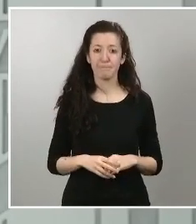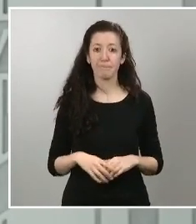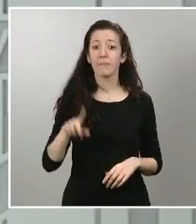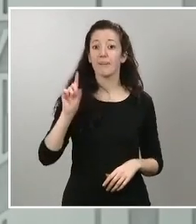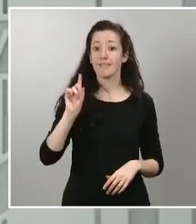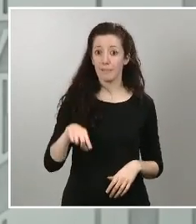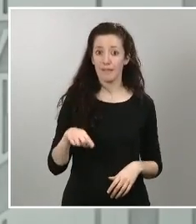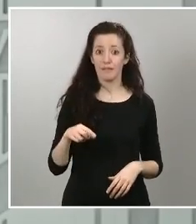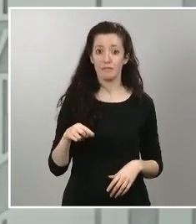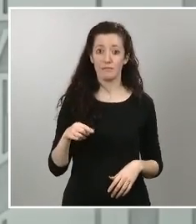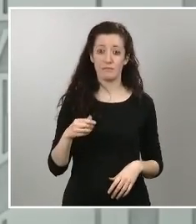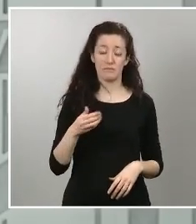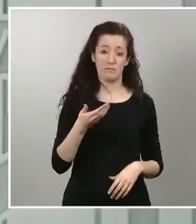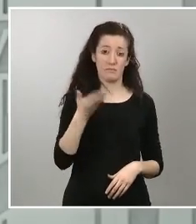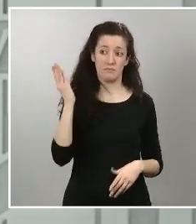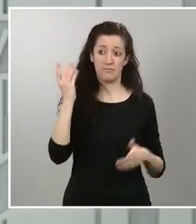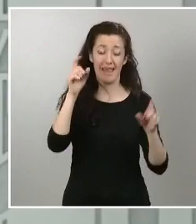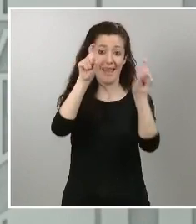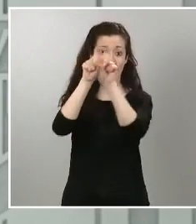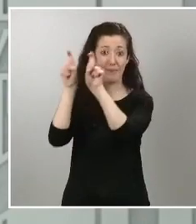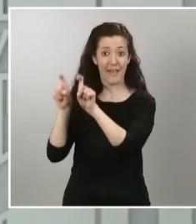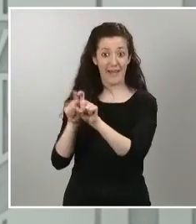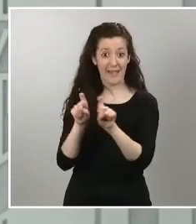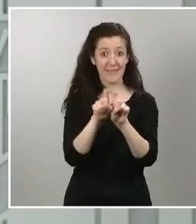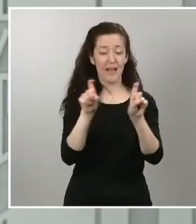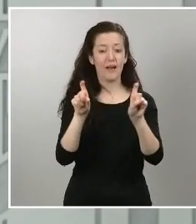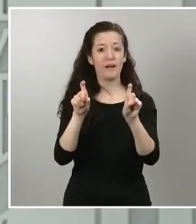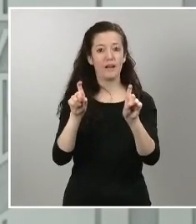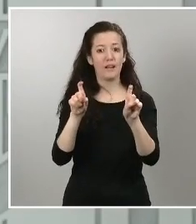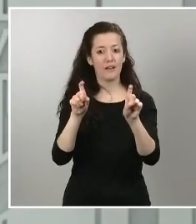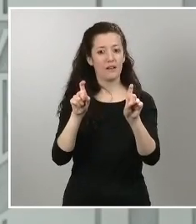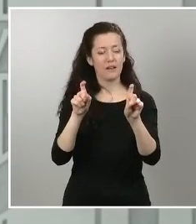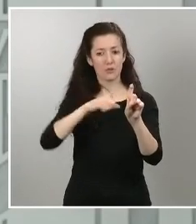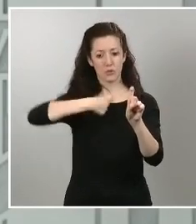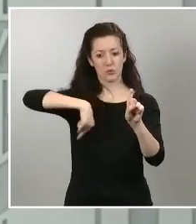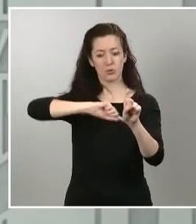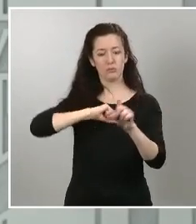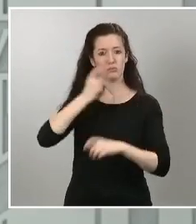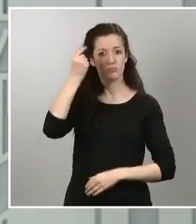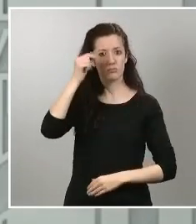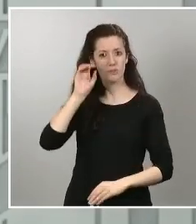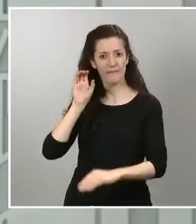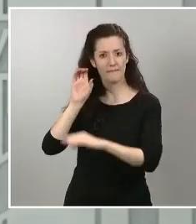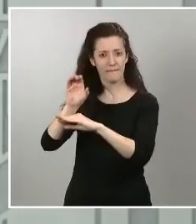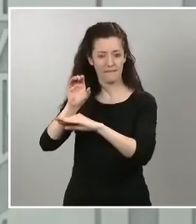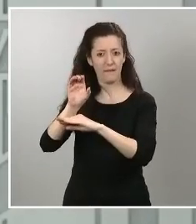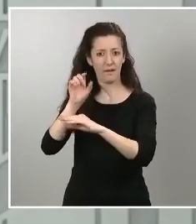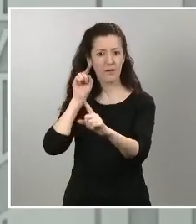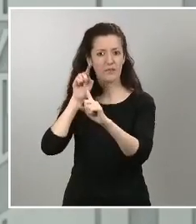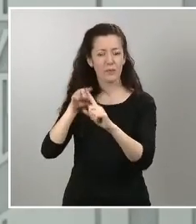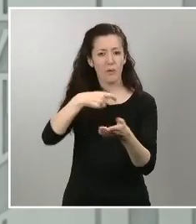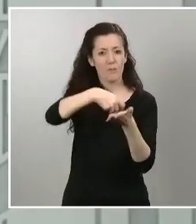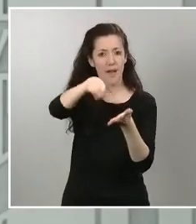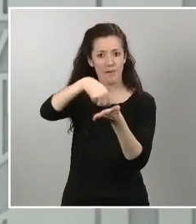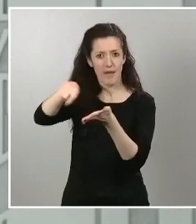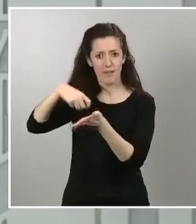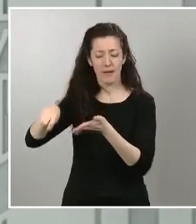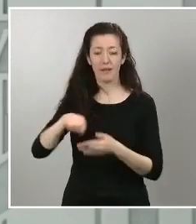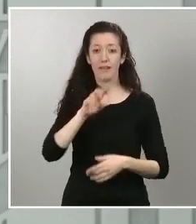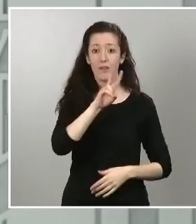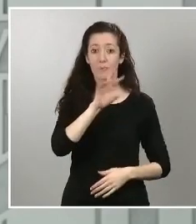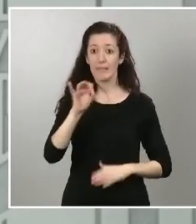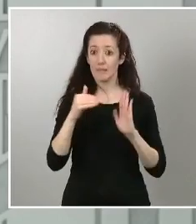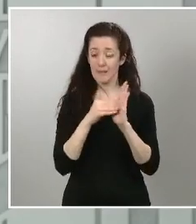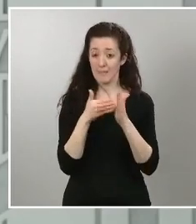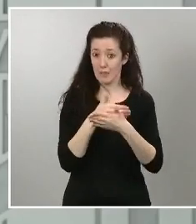la capacidad de liquidez que se ha puesto a su disposición a partir de los primeros 20.000 millones de los 100.000 que se